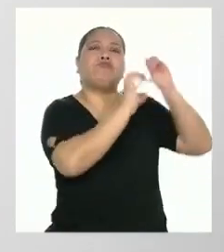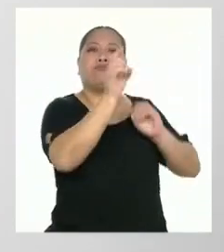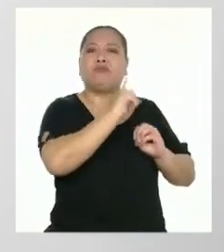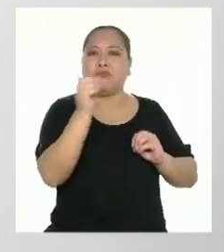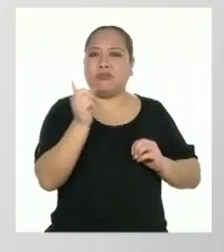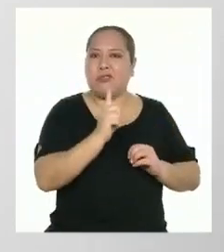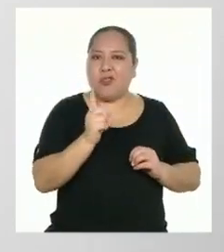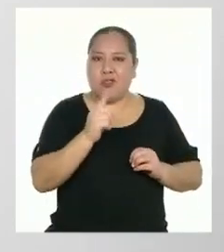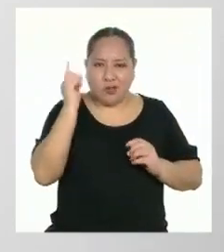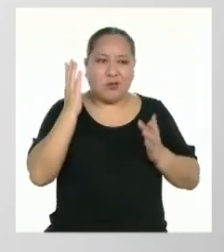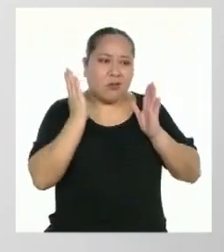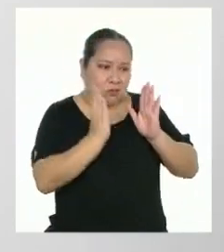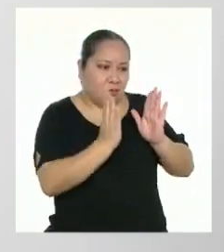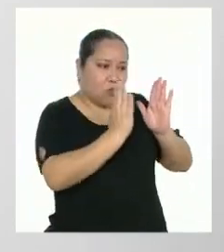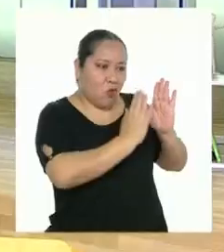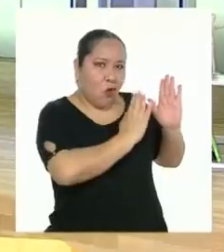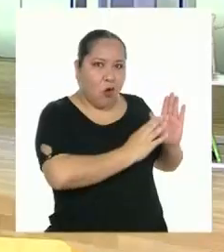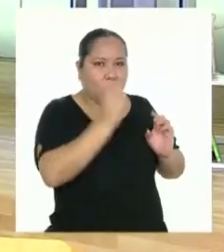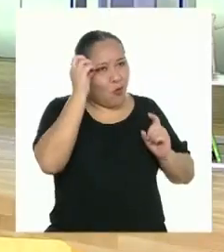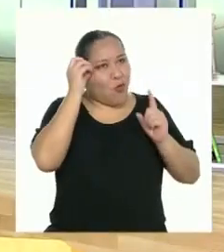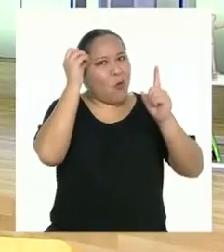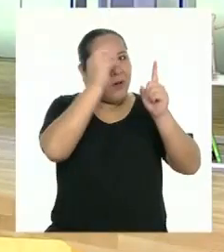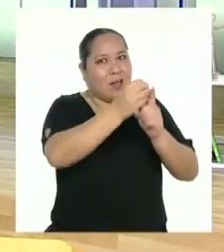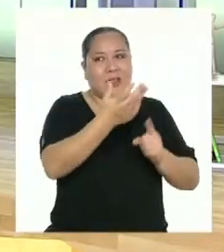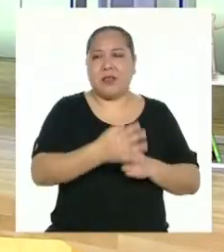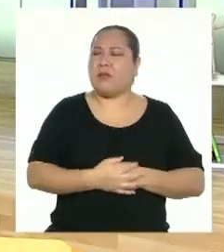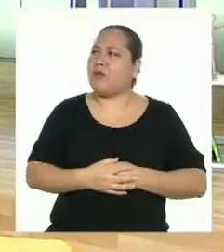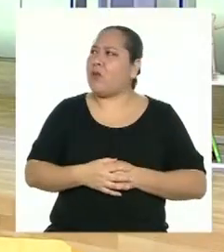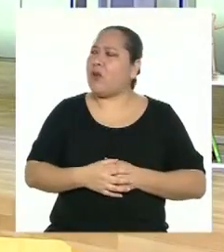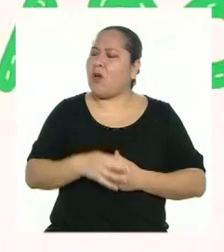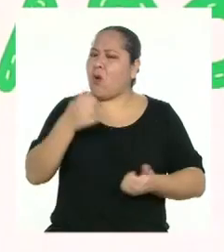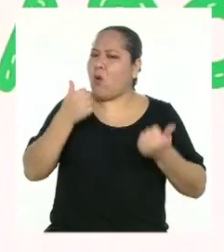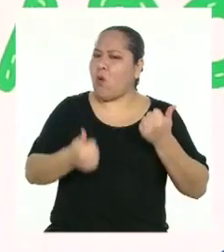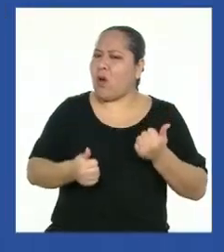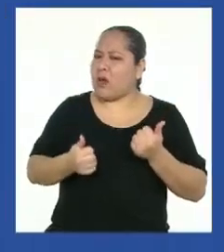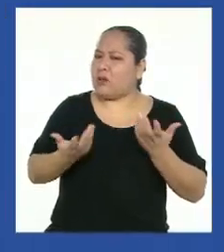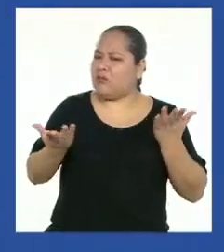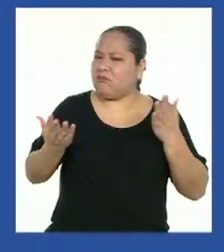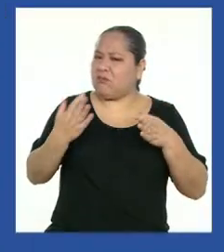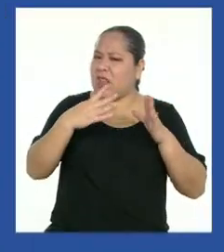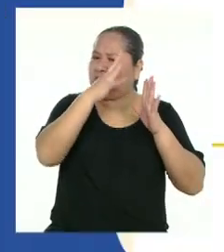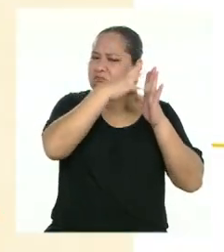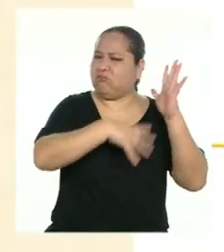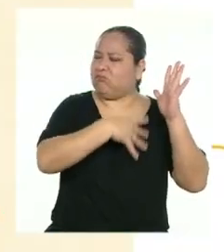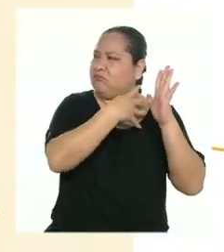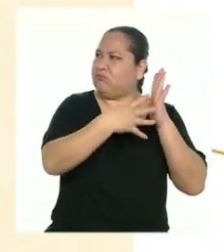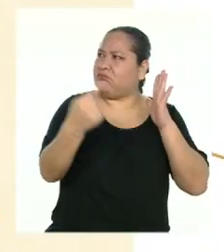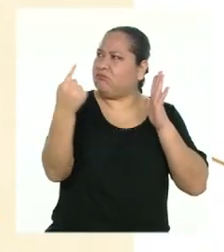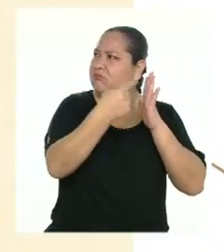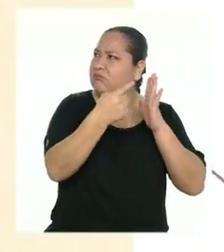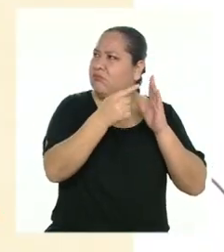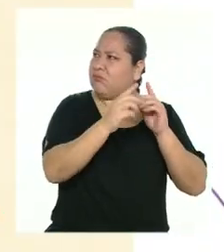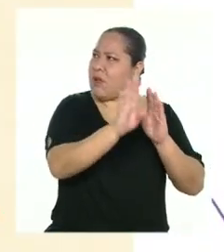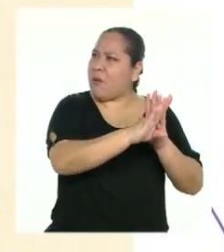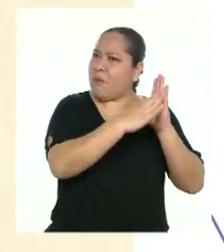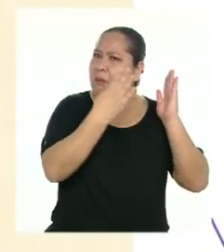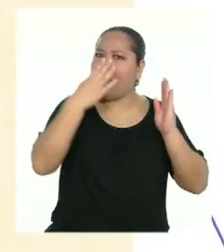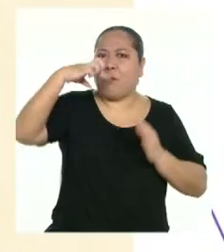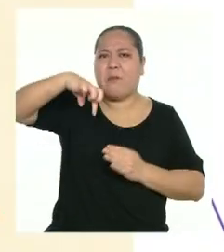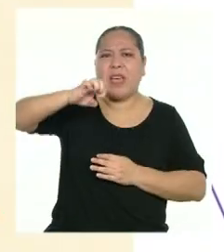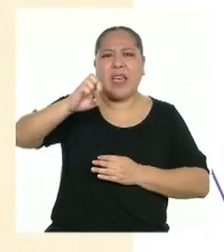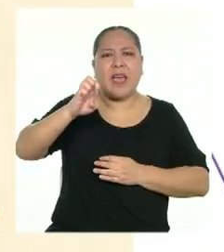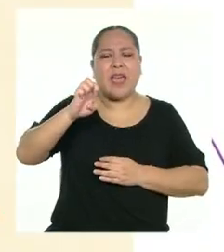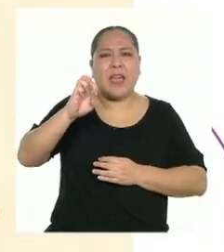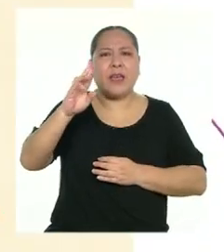orden y un objetivo determinados. ¿Y cuál sería la estructura del periódico mural? El periódico mural